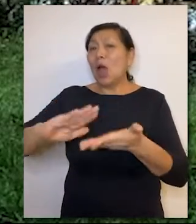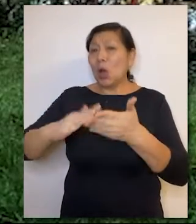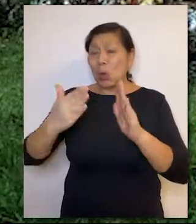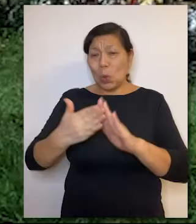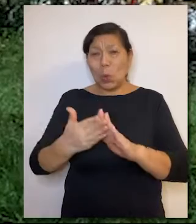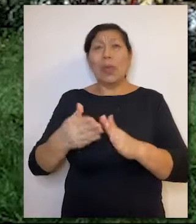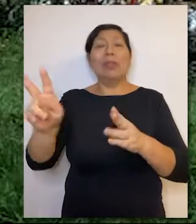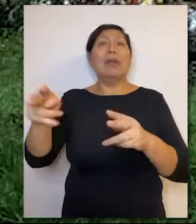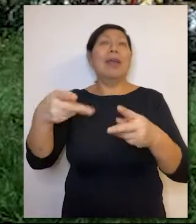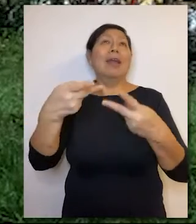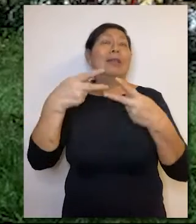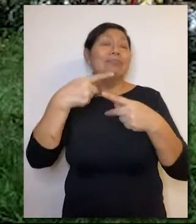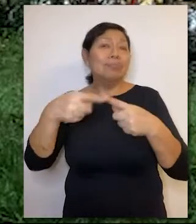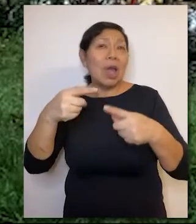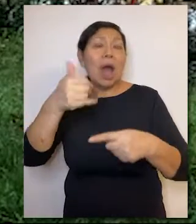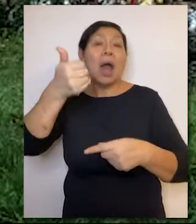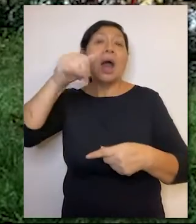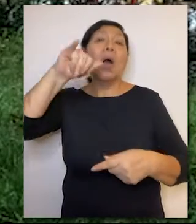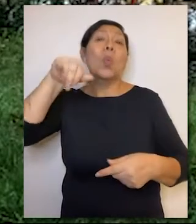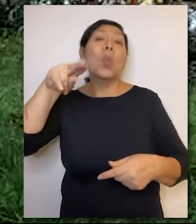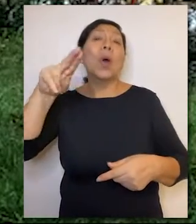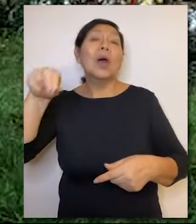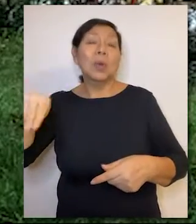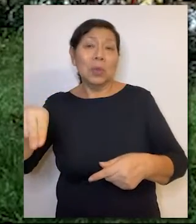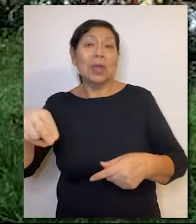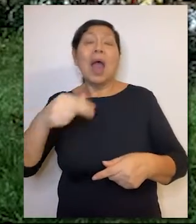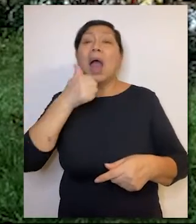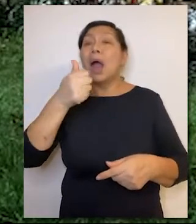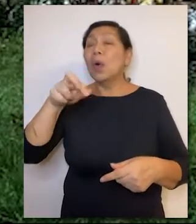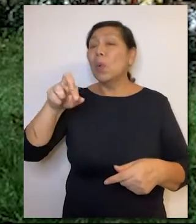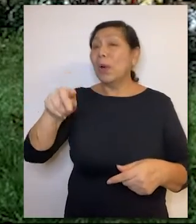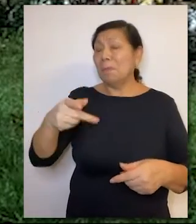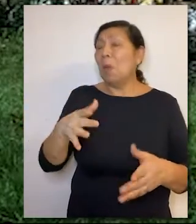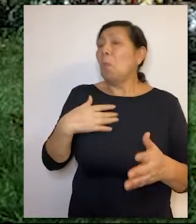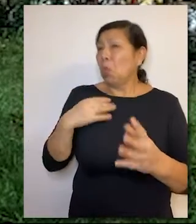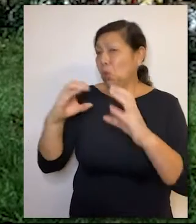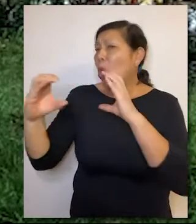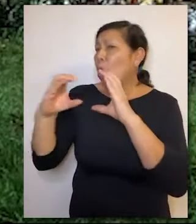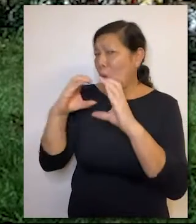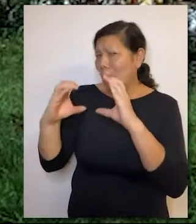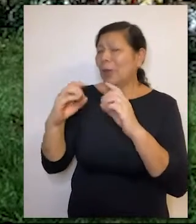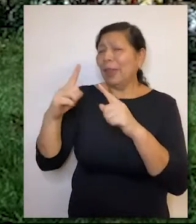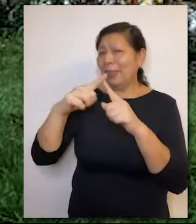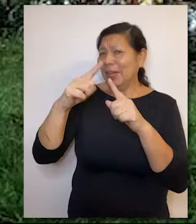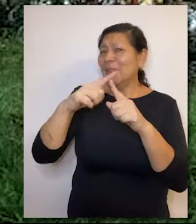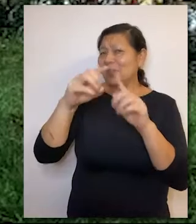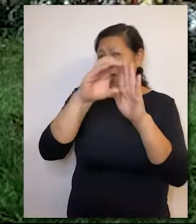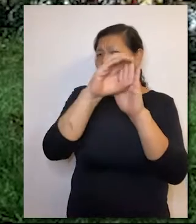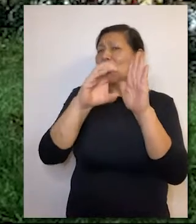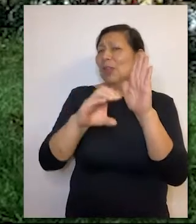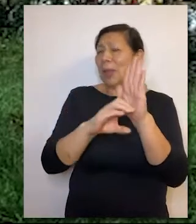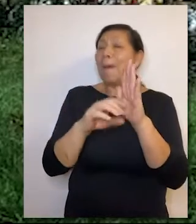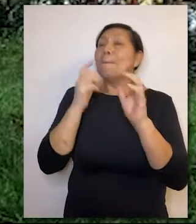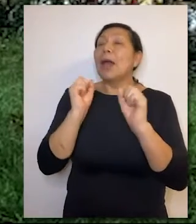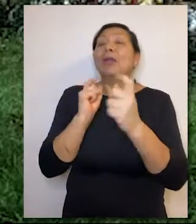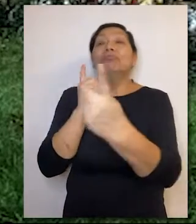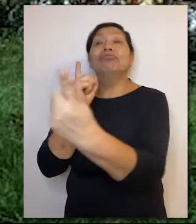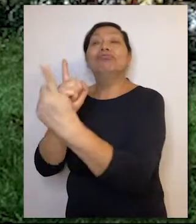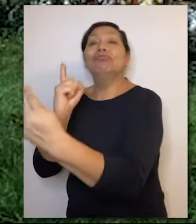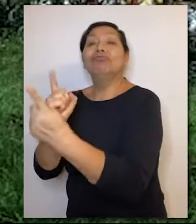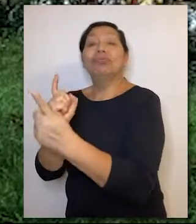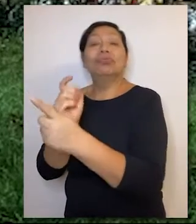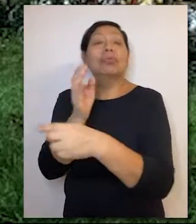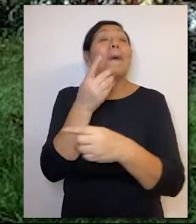estas comunidades, Aguajun y Guampis. Invitamos también a que otras instituciones puedan hacer lo mismo como el Tribunal Constitucional,